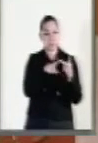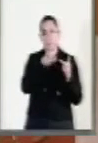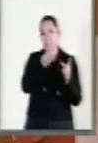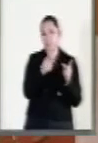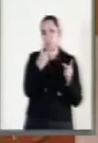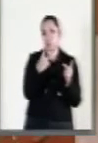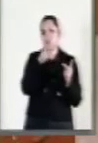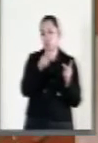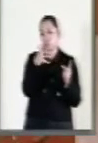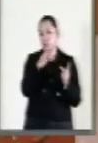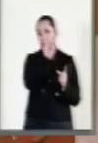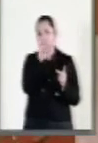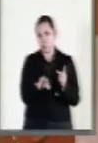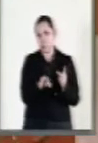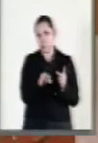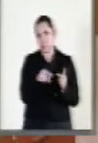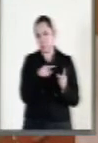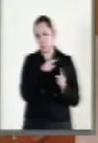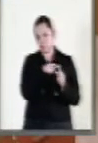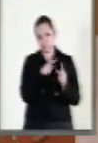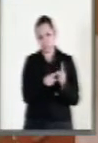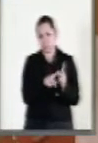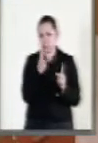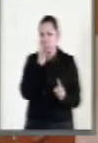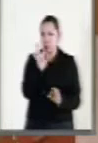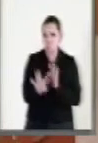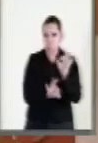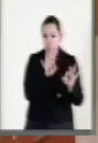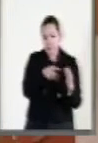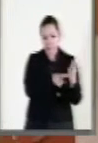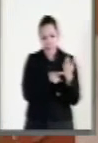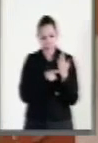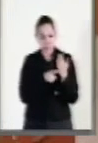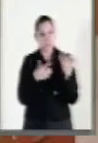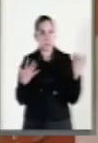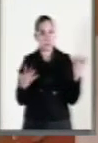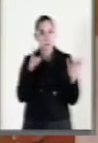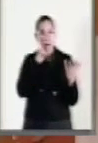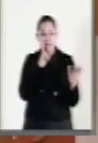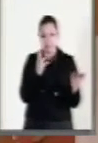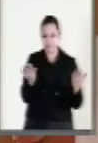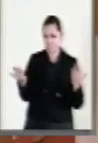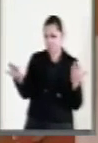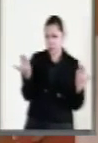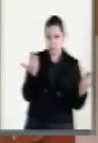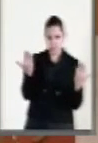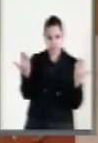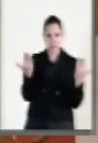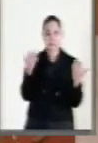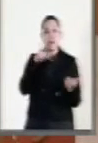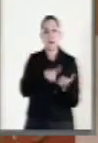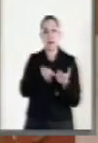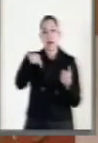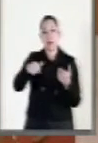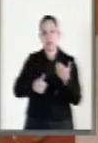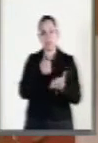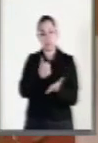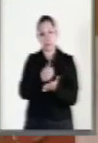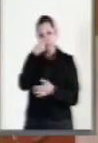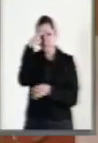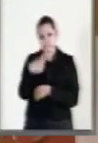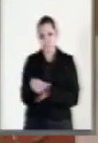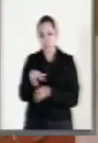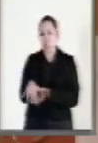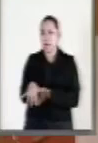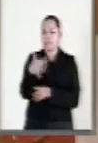respectivamente. Este dato es contrastante con el caso en la Ciudad de México que registra un